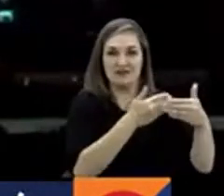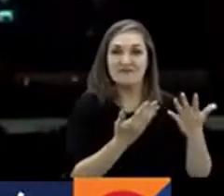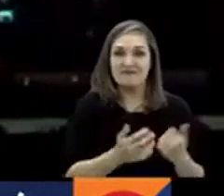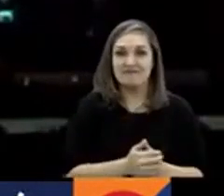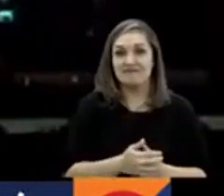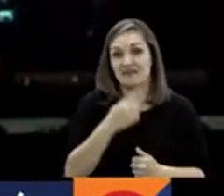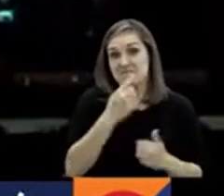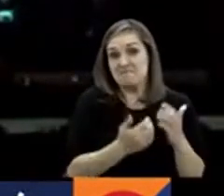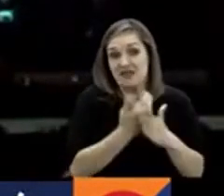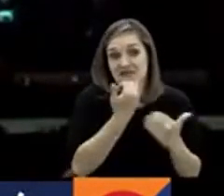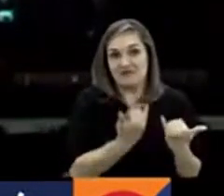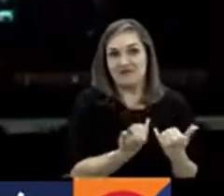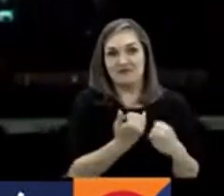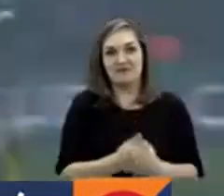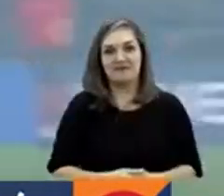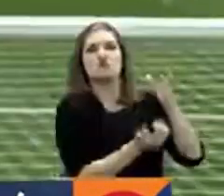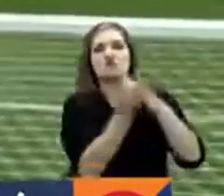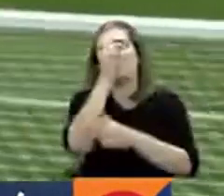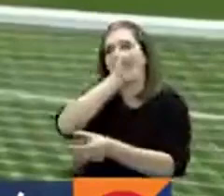apenas convirtieron.